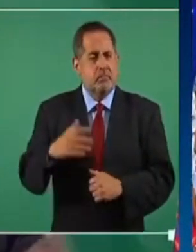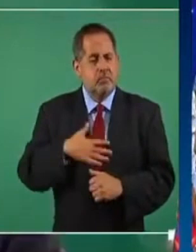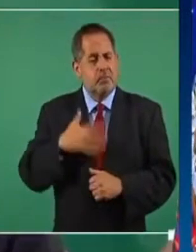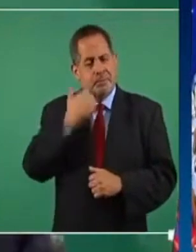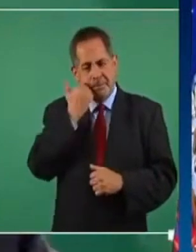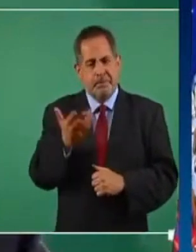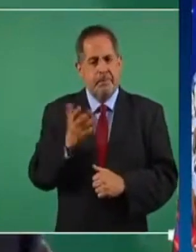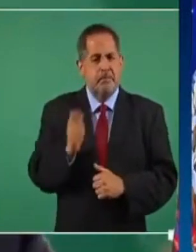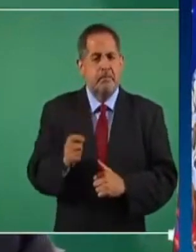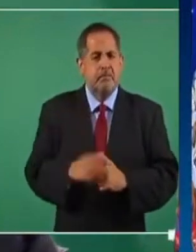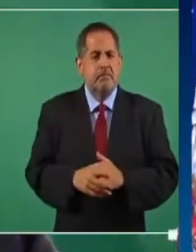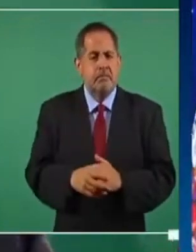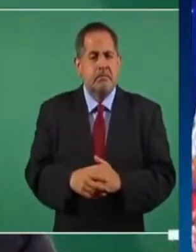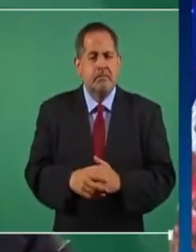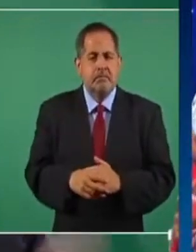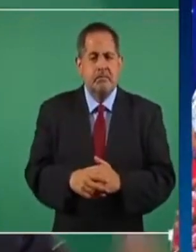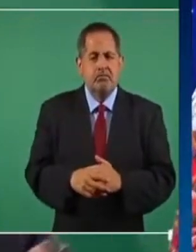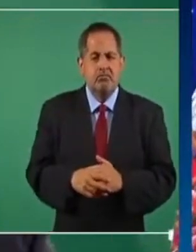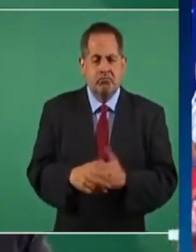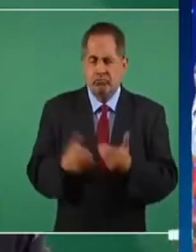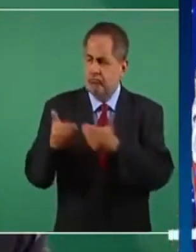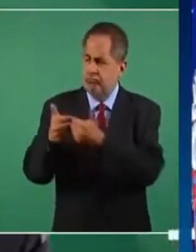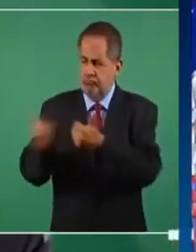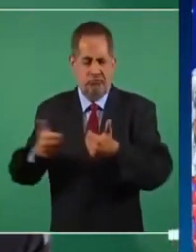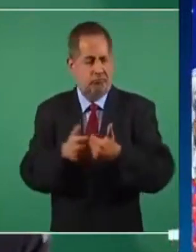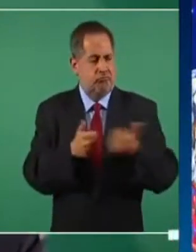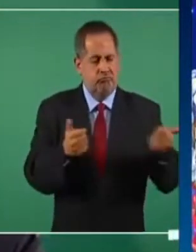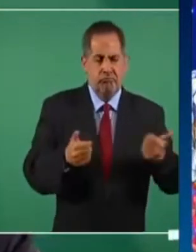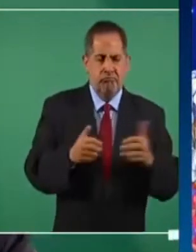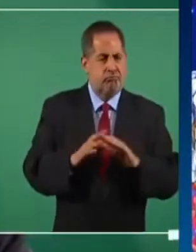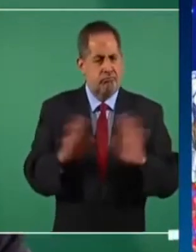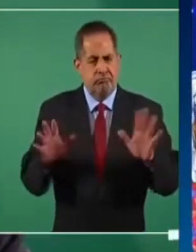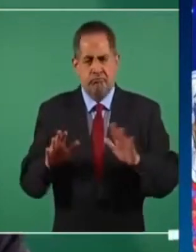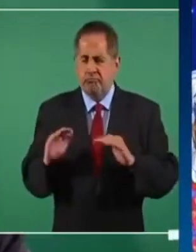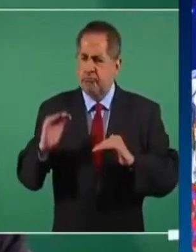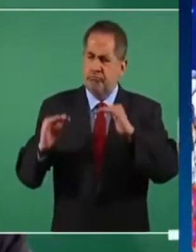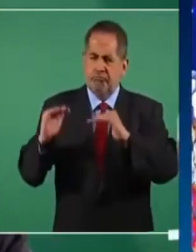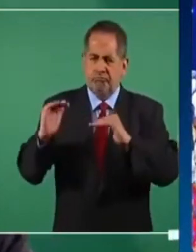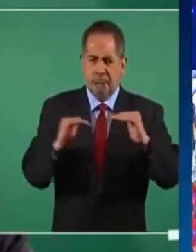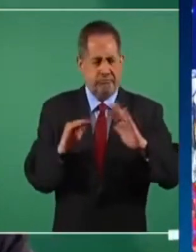que haya división equilibrio de poderes